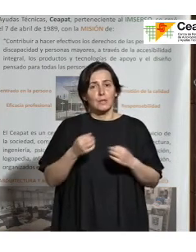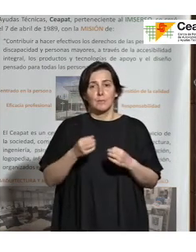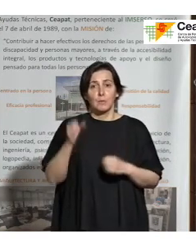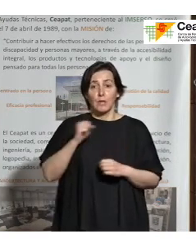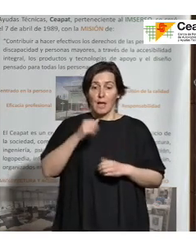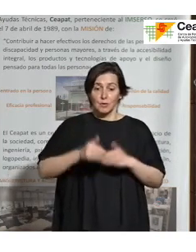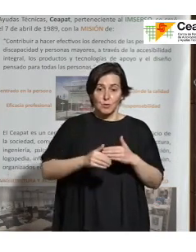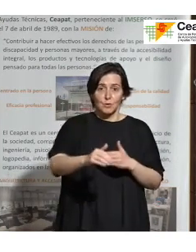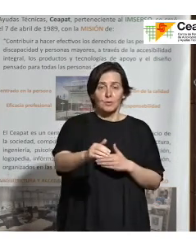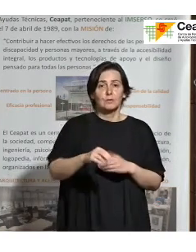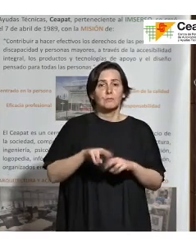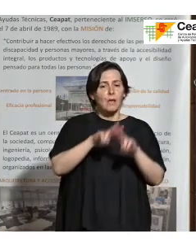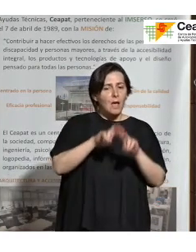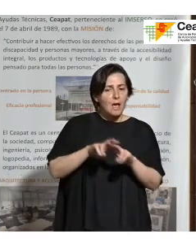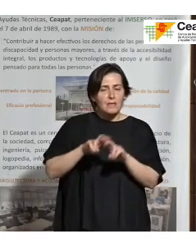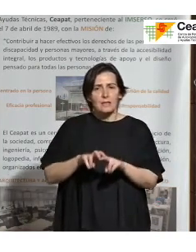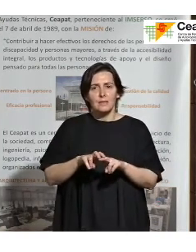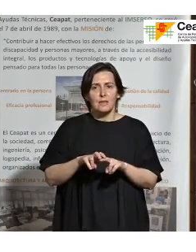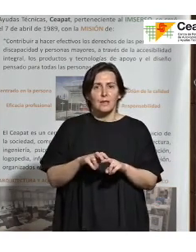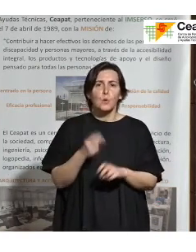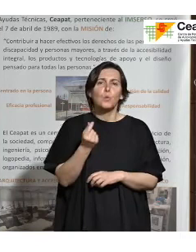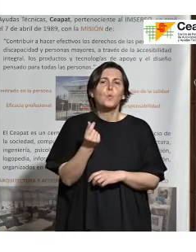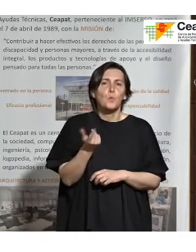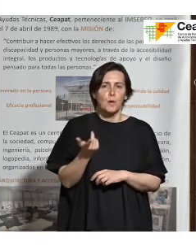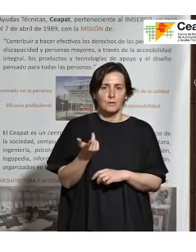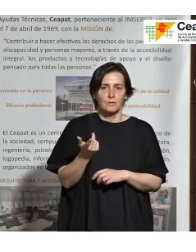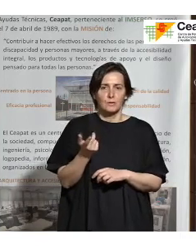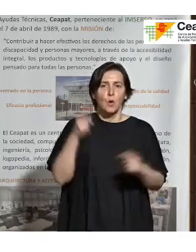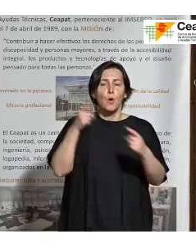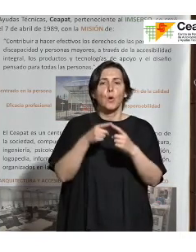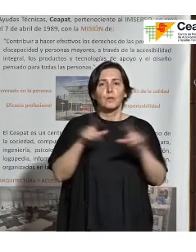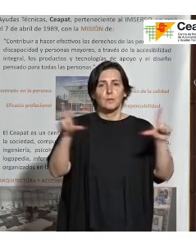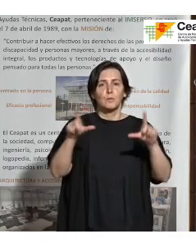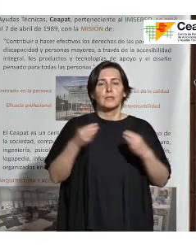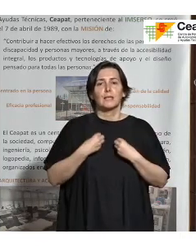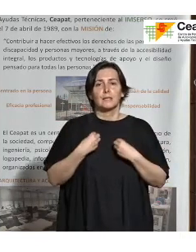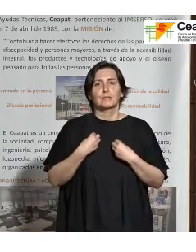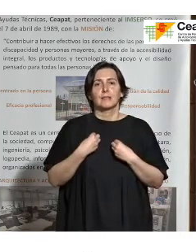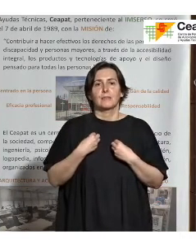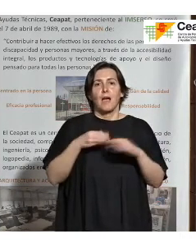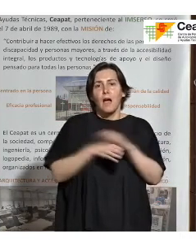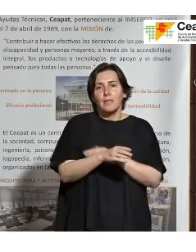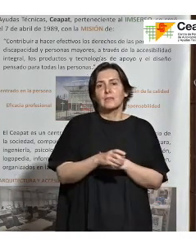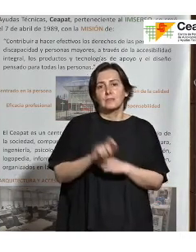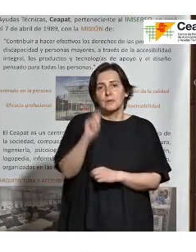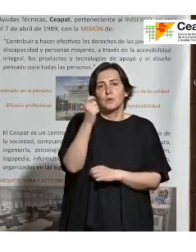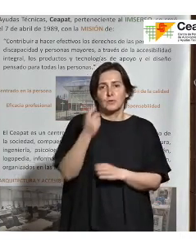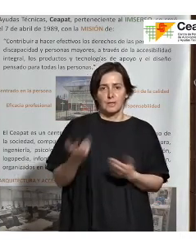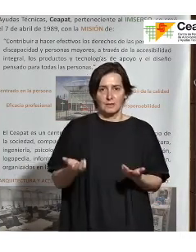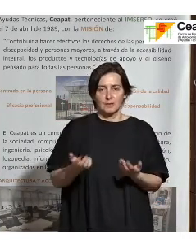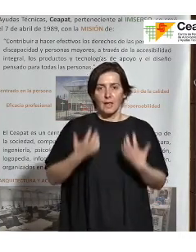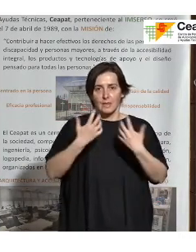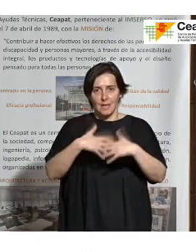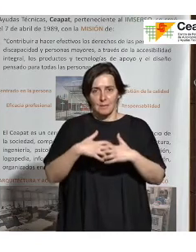analizar cuánto cuesta hacer accesible la teleasistencia en sentido amplio, en los terminales,